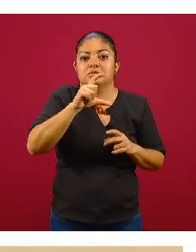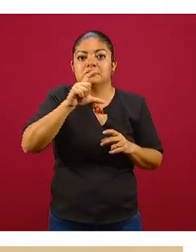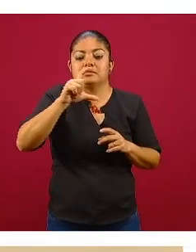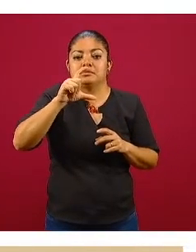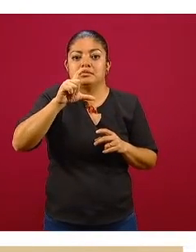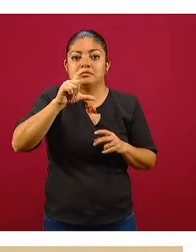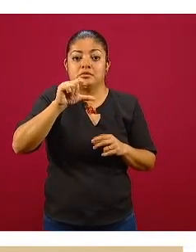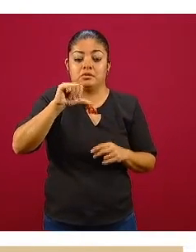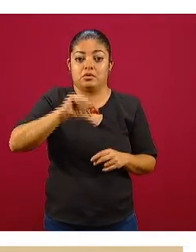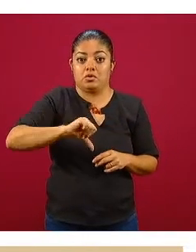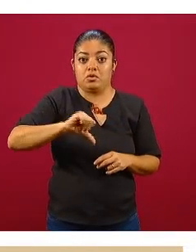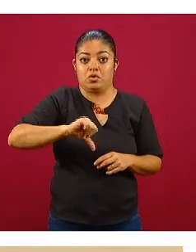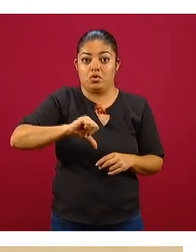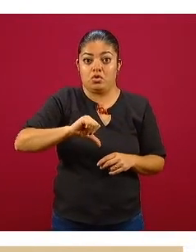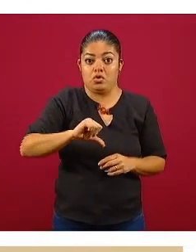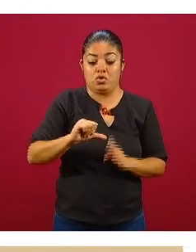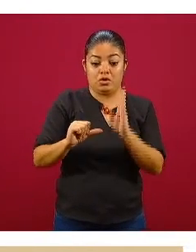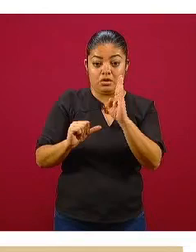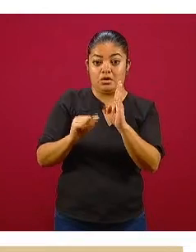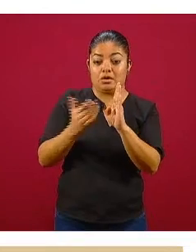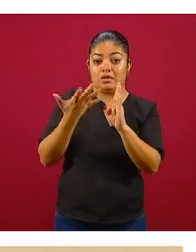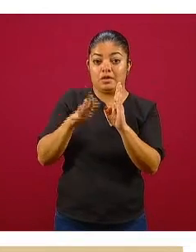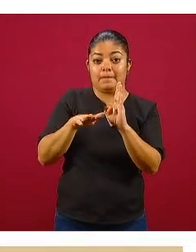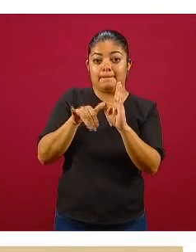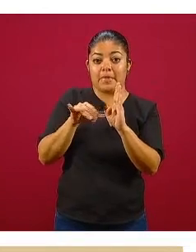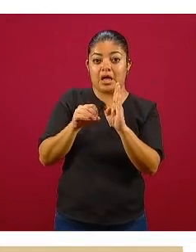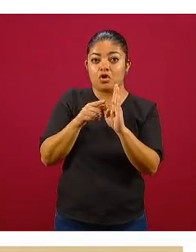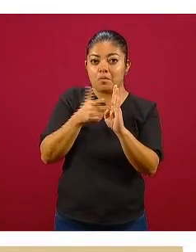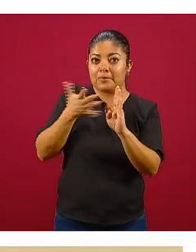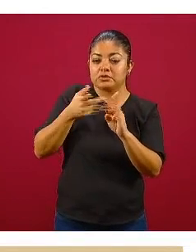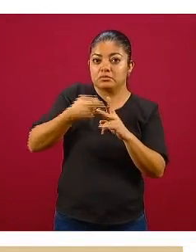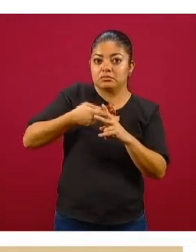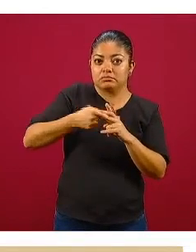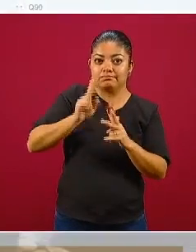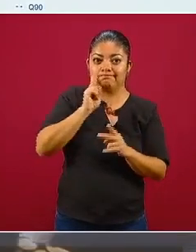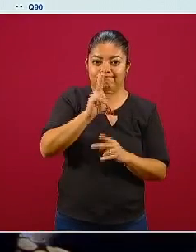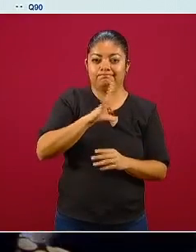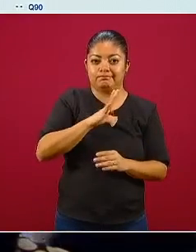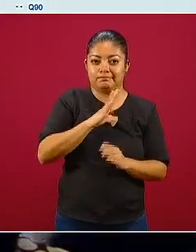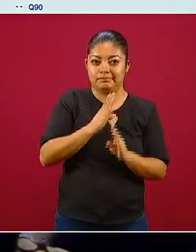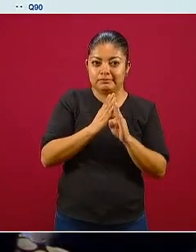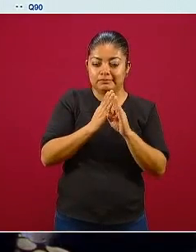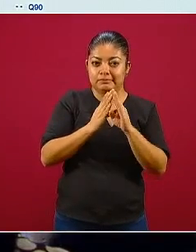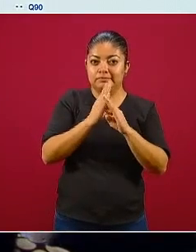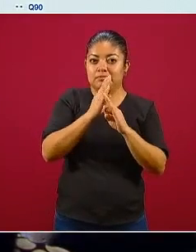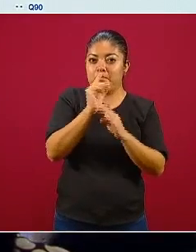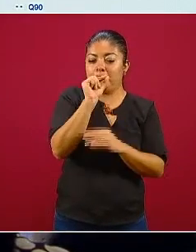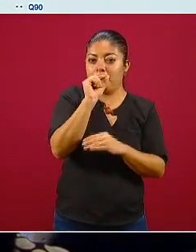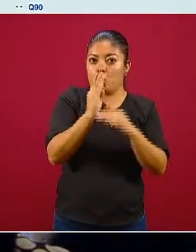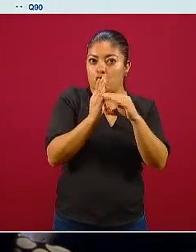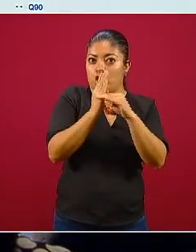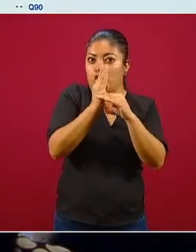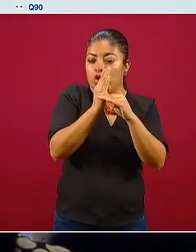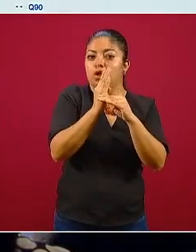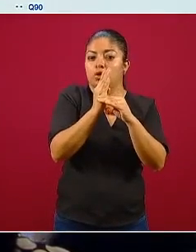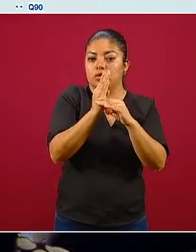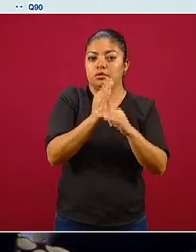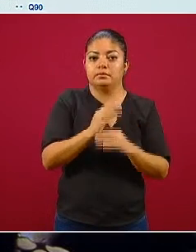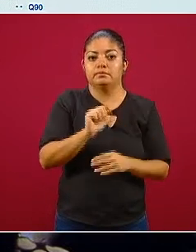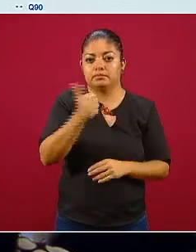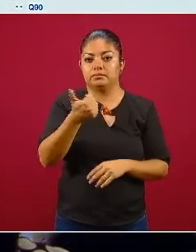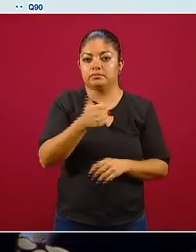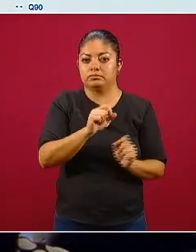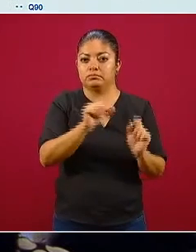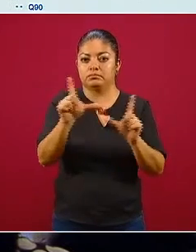hoy en este punto el 10 era donde está la predicción y aquí vemos un pequeño desfase en la notificación la siguiente